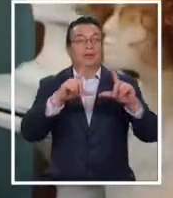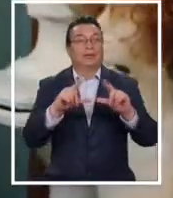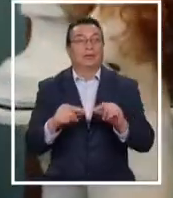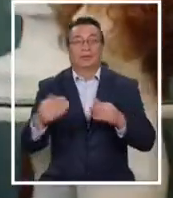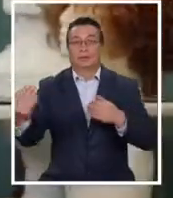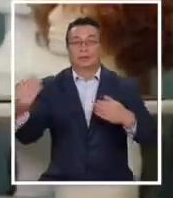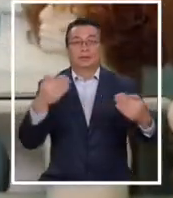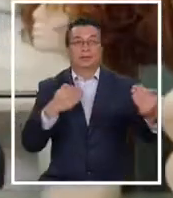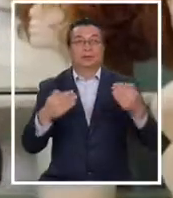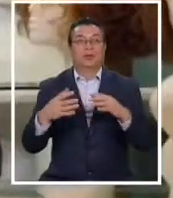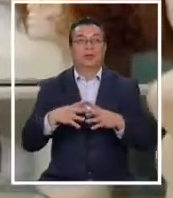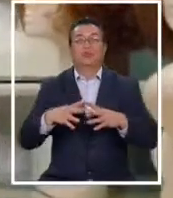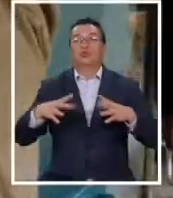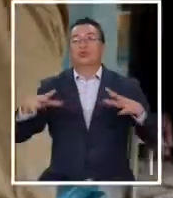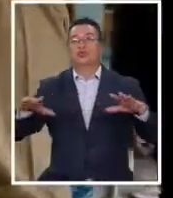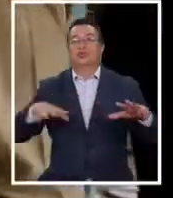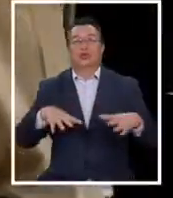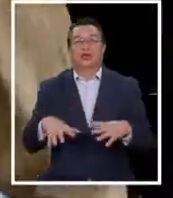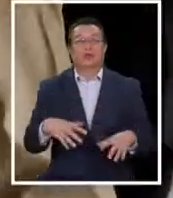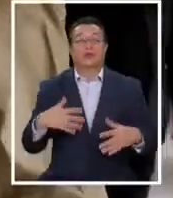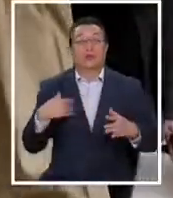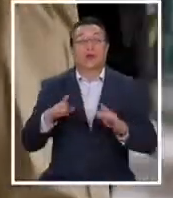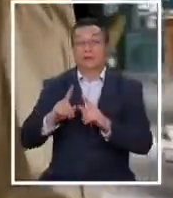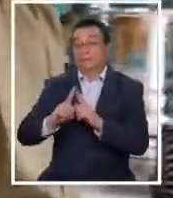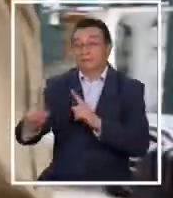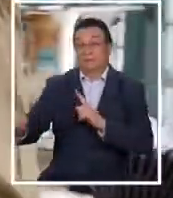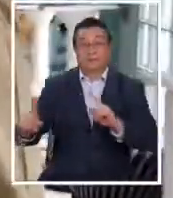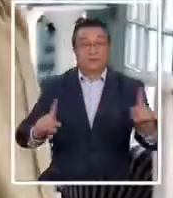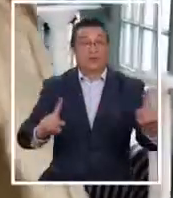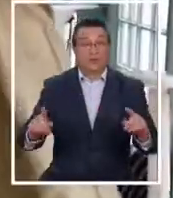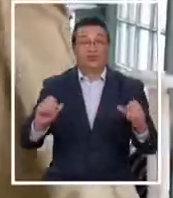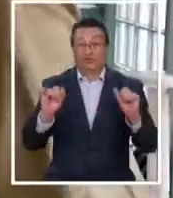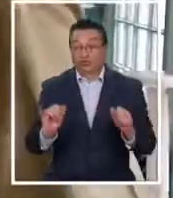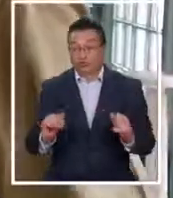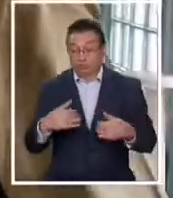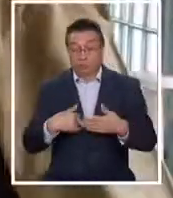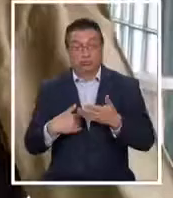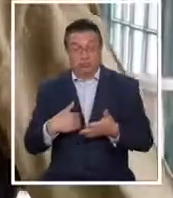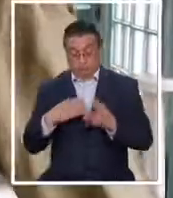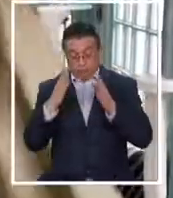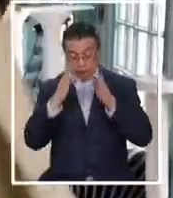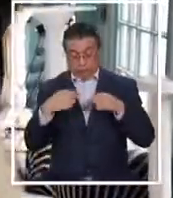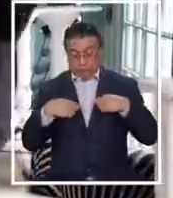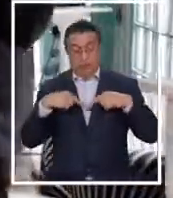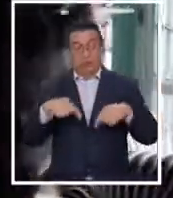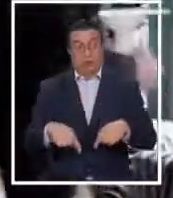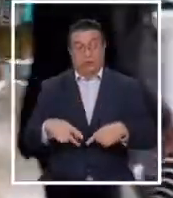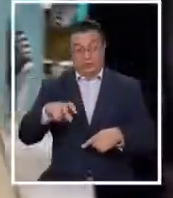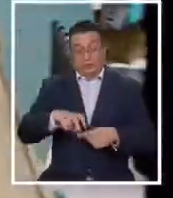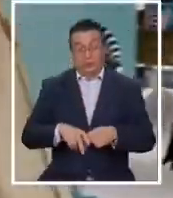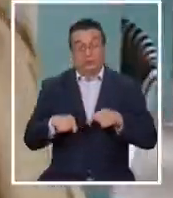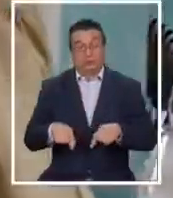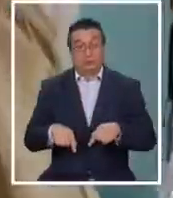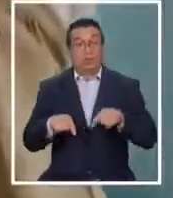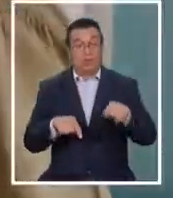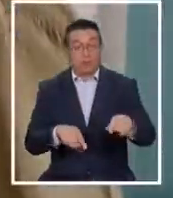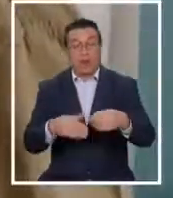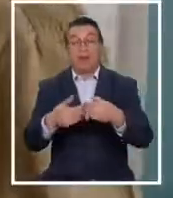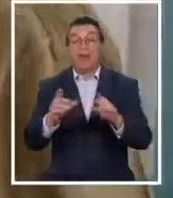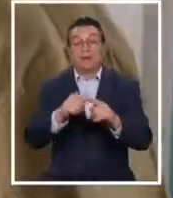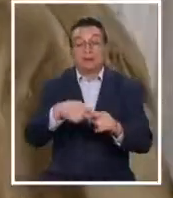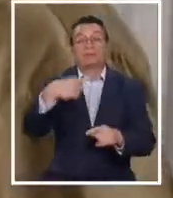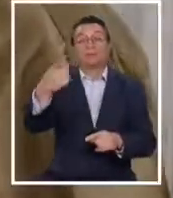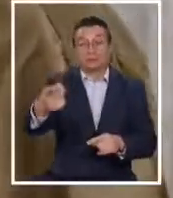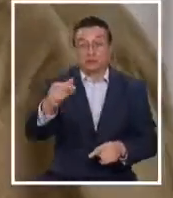clientes, con tantas cosas. Porque el distanciamiento social se produce. Yo atiendo a una señora en este sillón, ese queda libre,